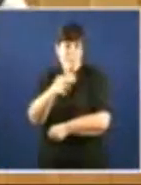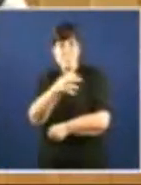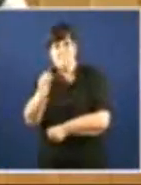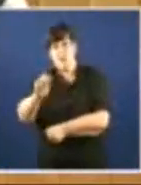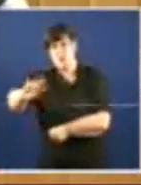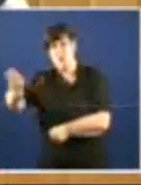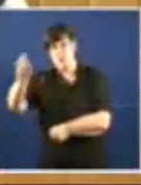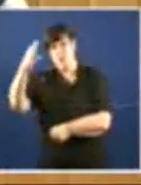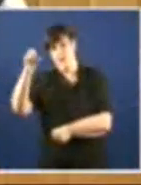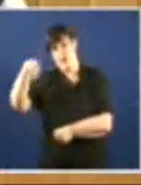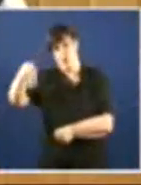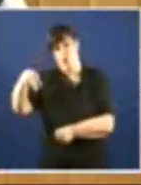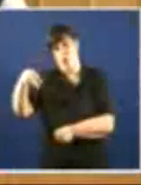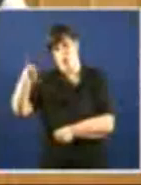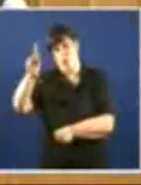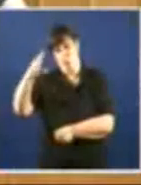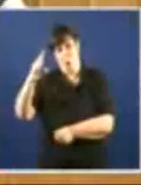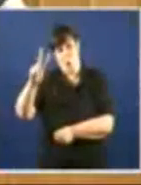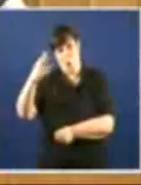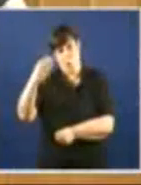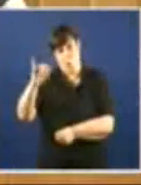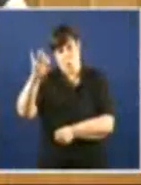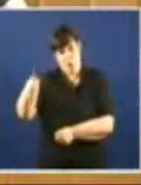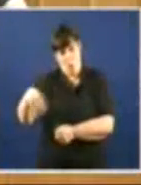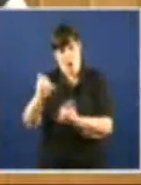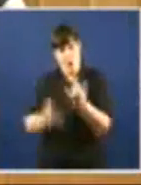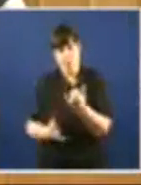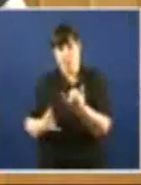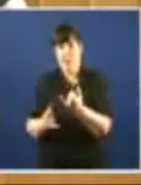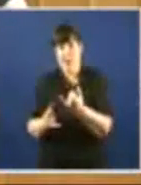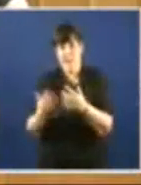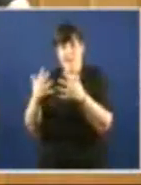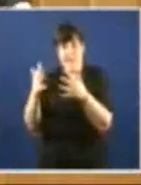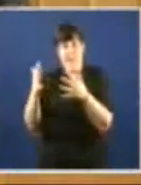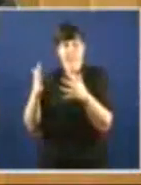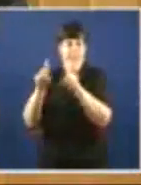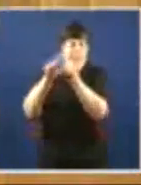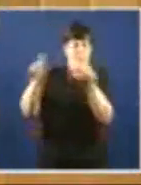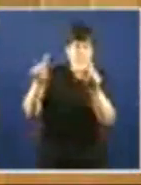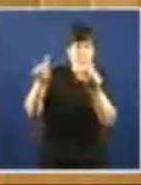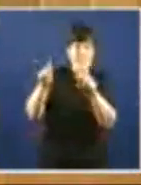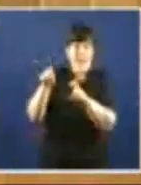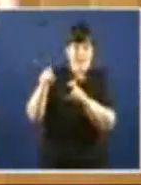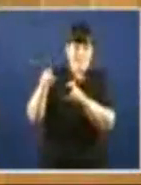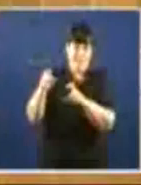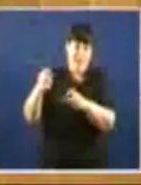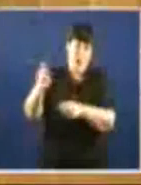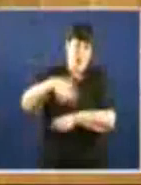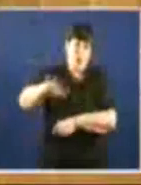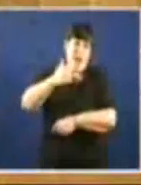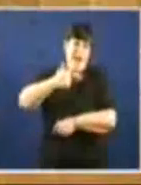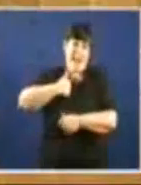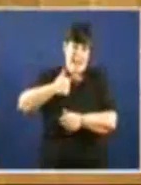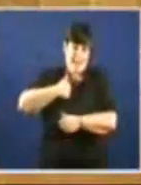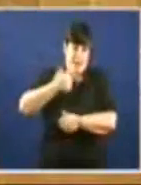Cando saiu a sentencia absolutoria Evidentemente a empresa canadiense Nun pagou un peso polos danos Saliu indegne, pagamos